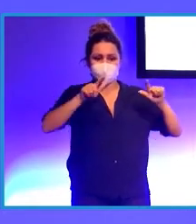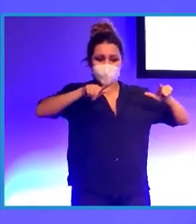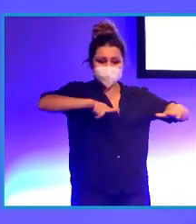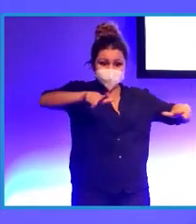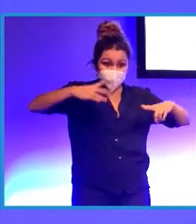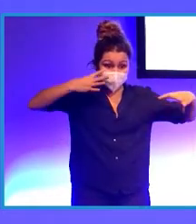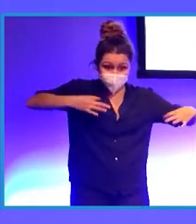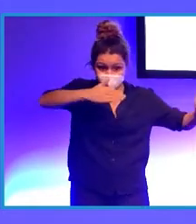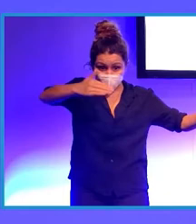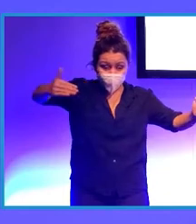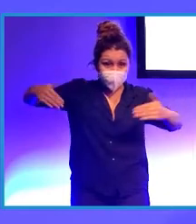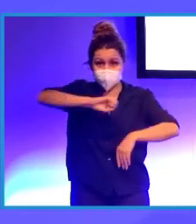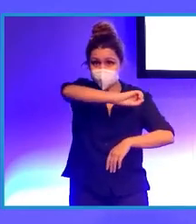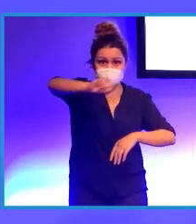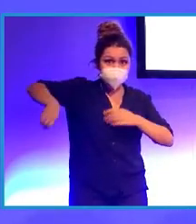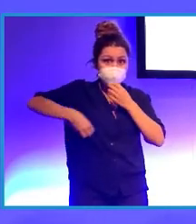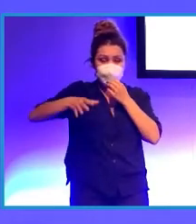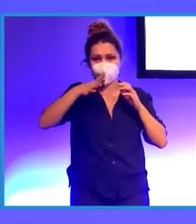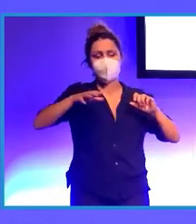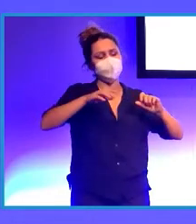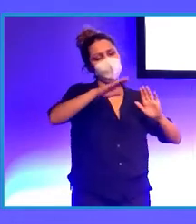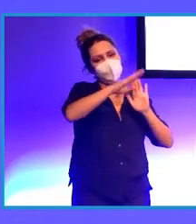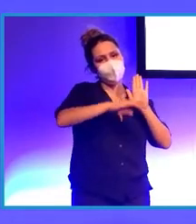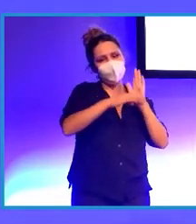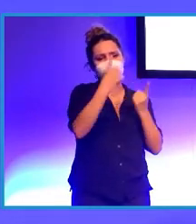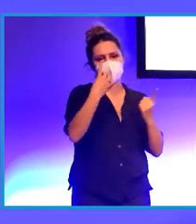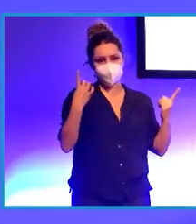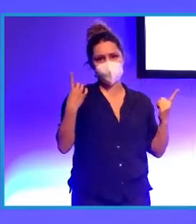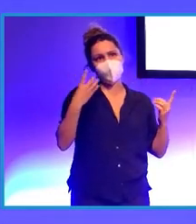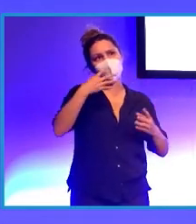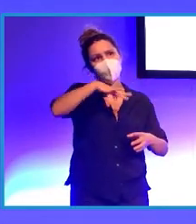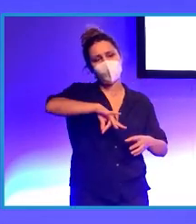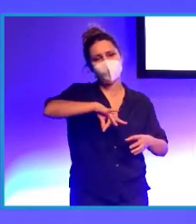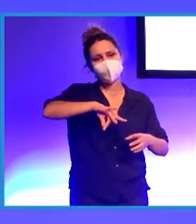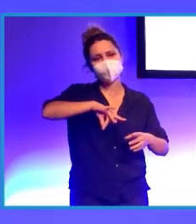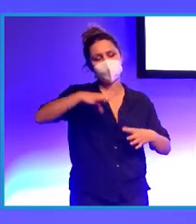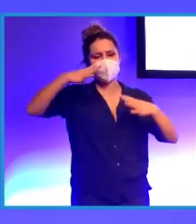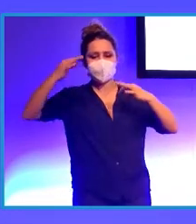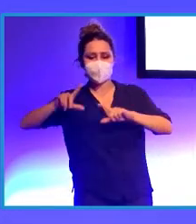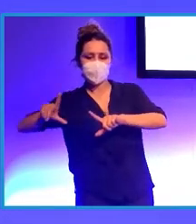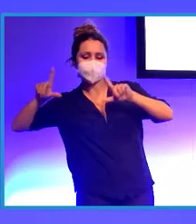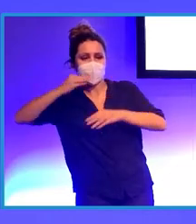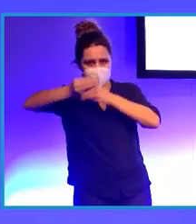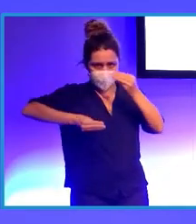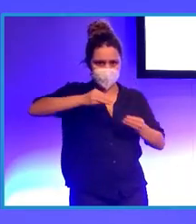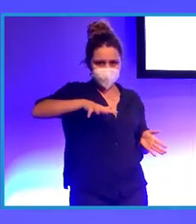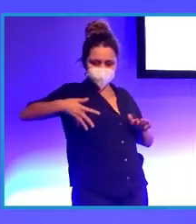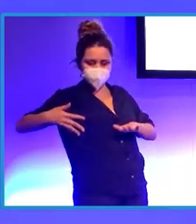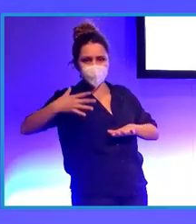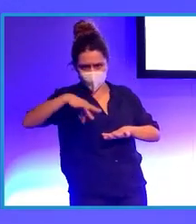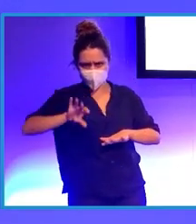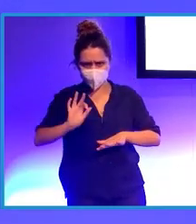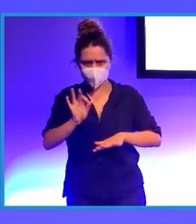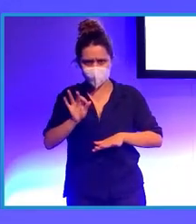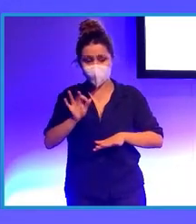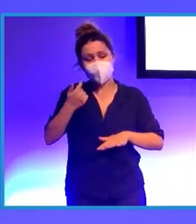tipo, porque hay programas que se pueden hacer en realidad aumentada. Lo que hacemos